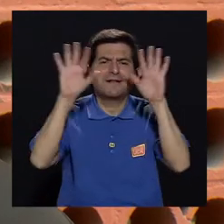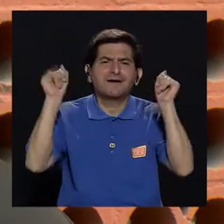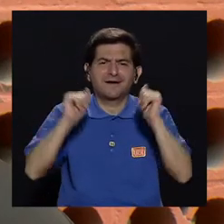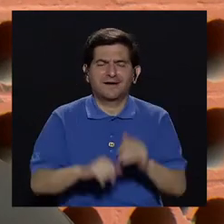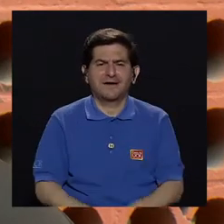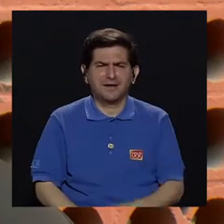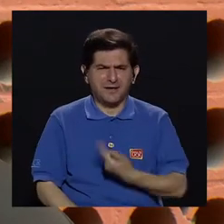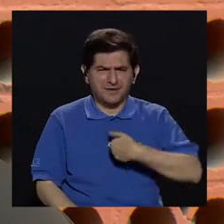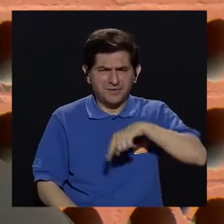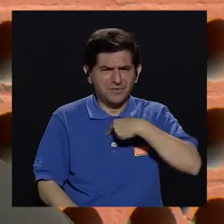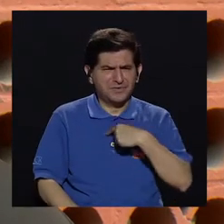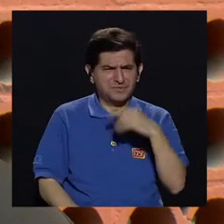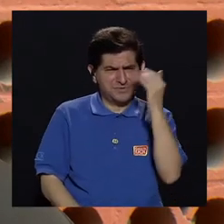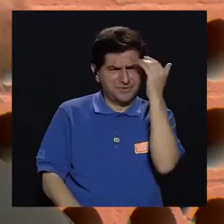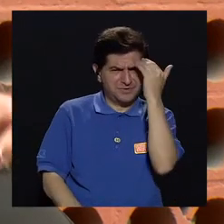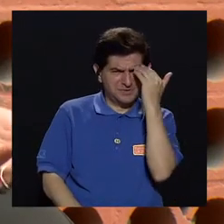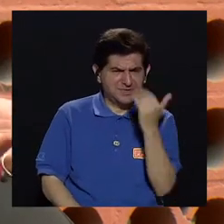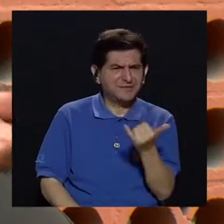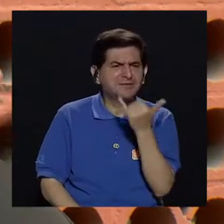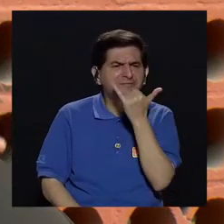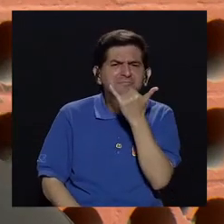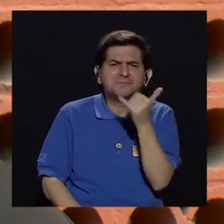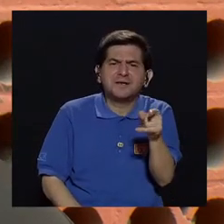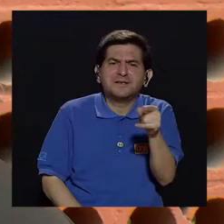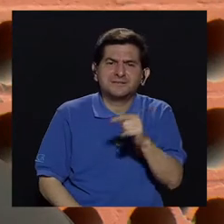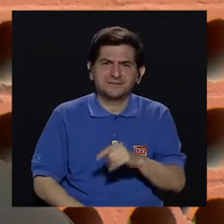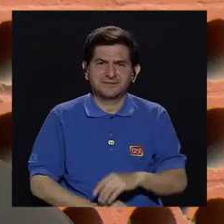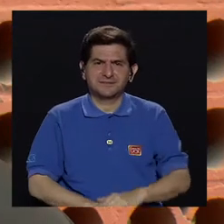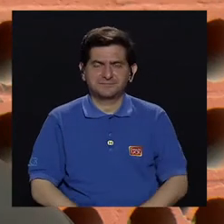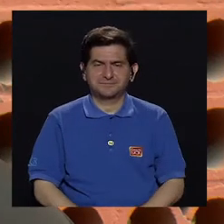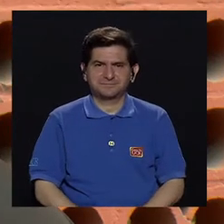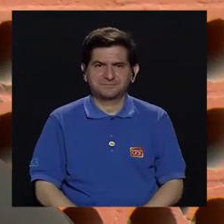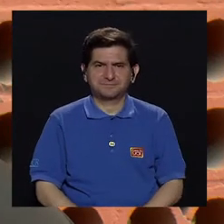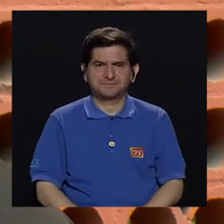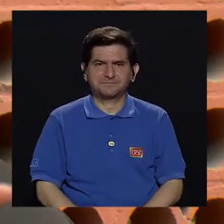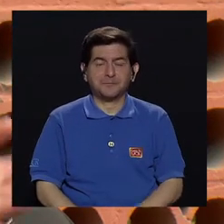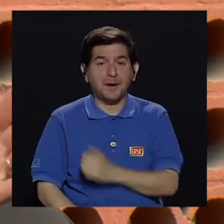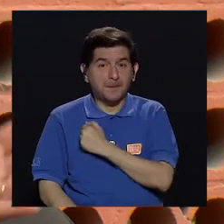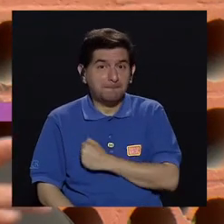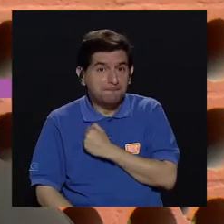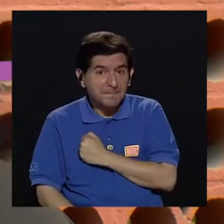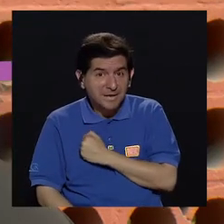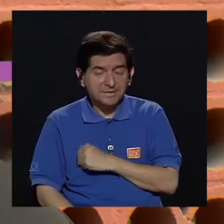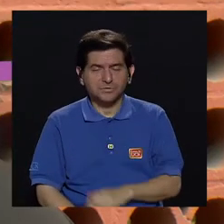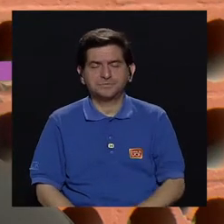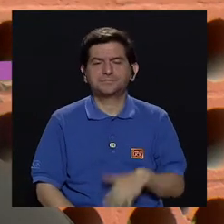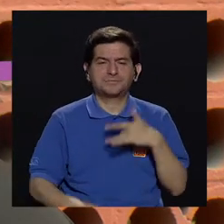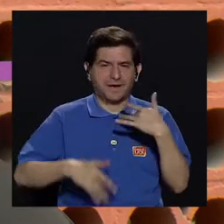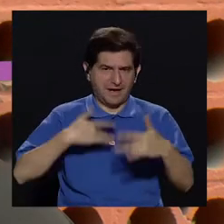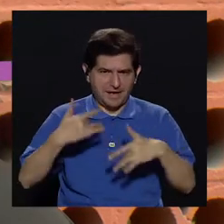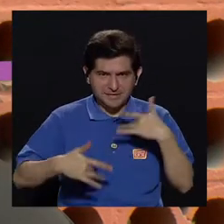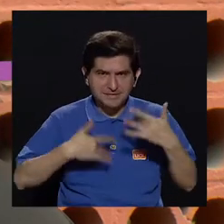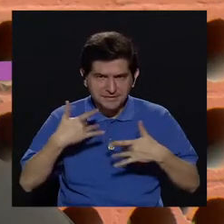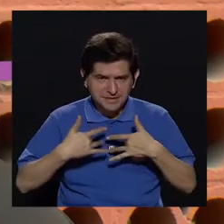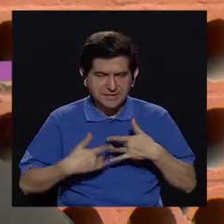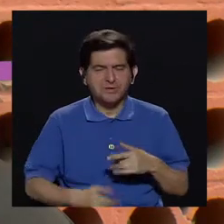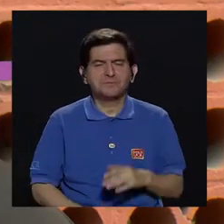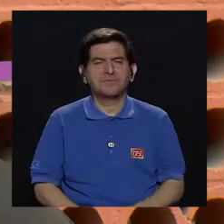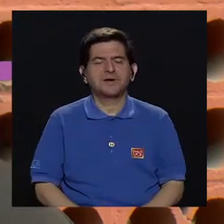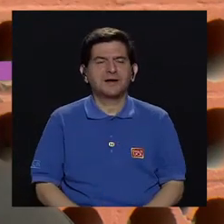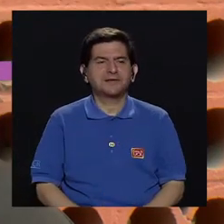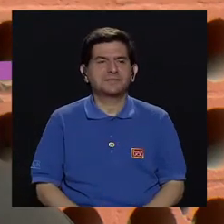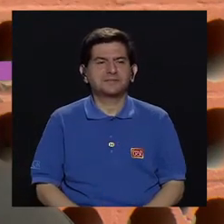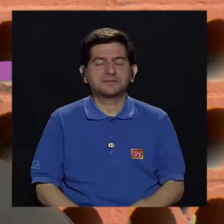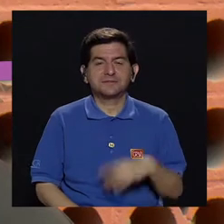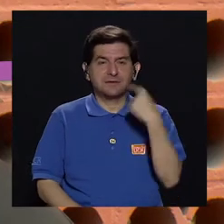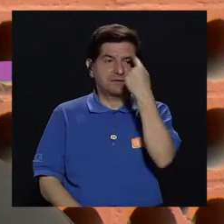explícito para darnos a entender qué es lo que está pasando realmente. Ahí, perdón, dentro de los síntomas, hay síntomas, por